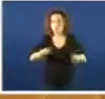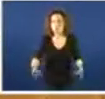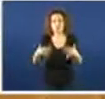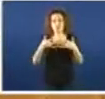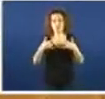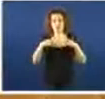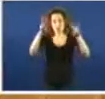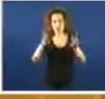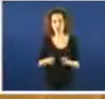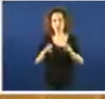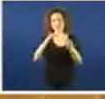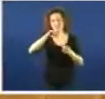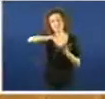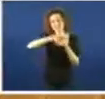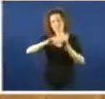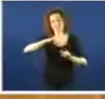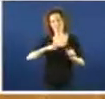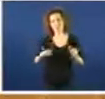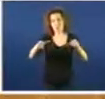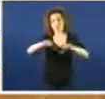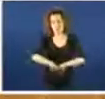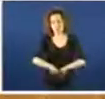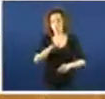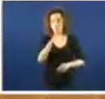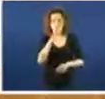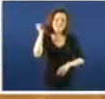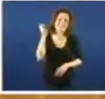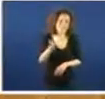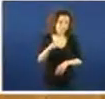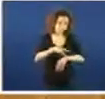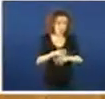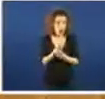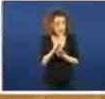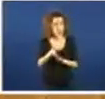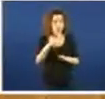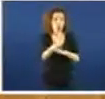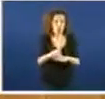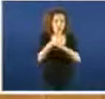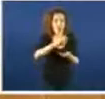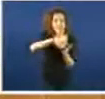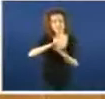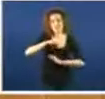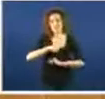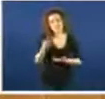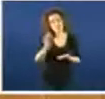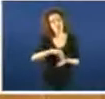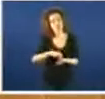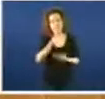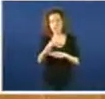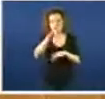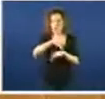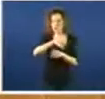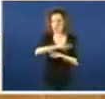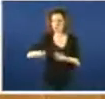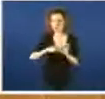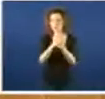sistema sanitario, xa que pola súa doenza deben de empregar moi a miudo os sistemas sanitarios. As enfermedades crónicas supoñen 80